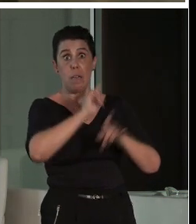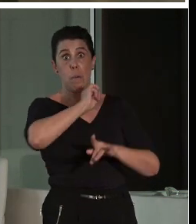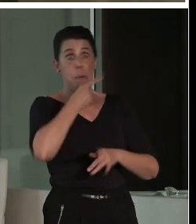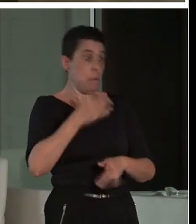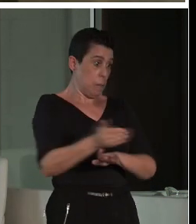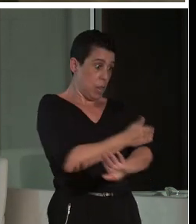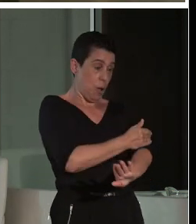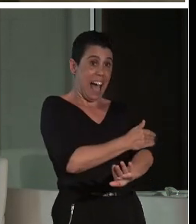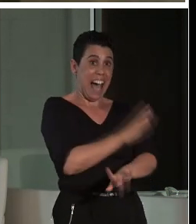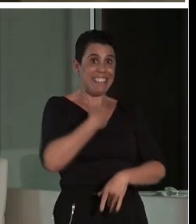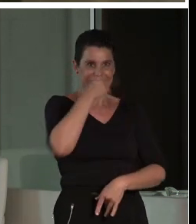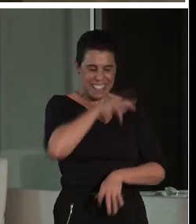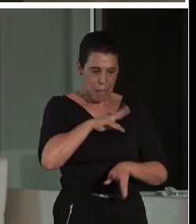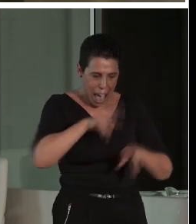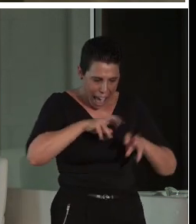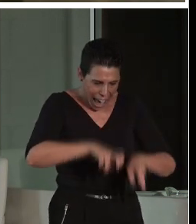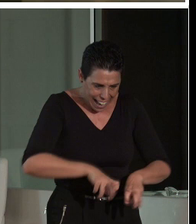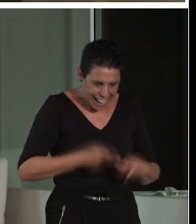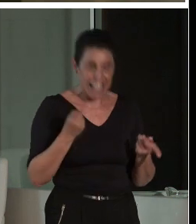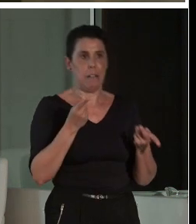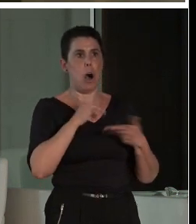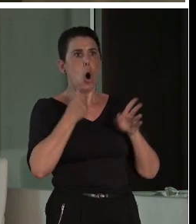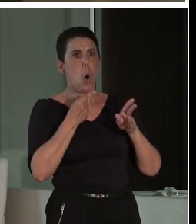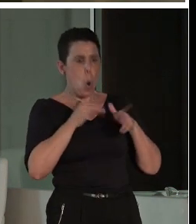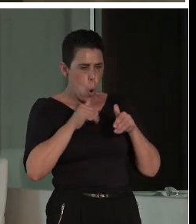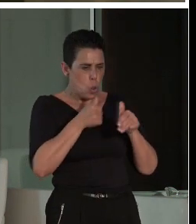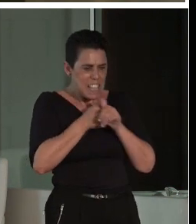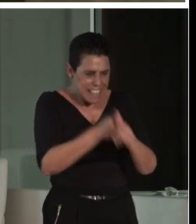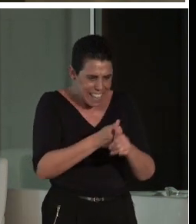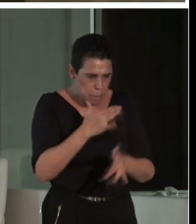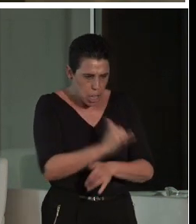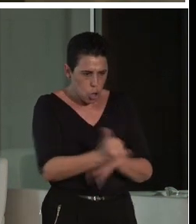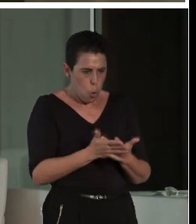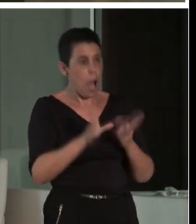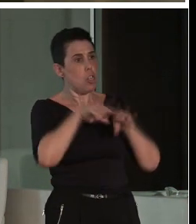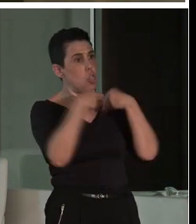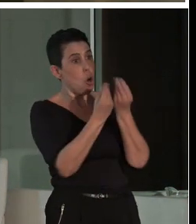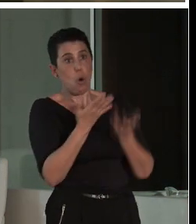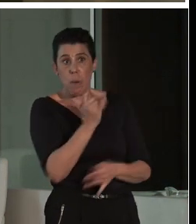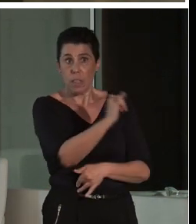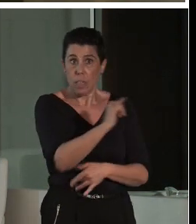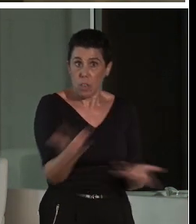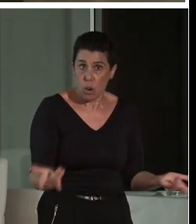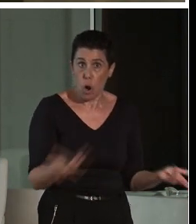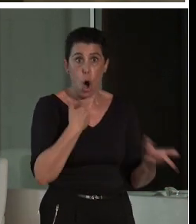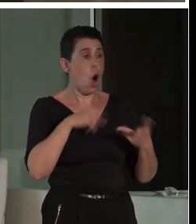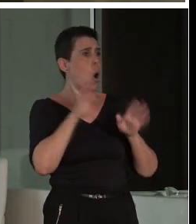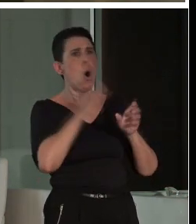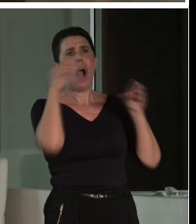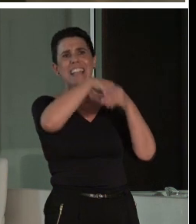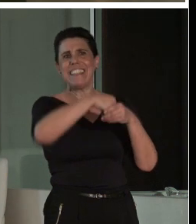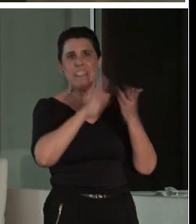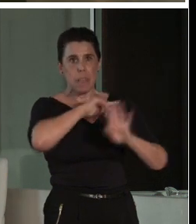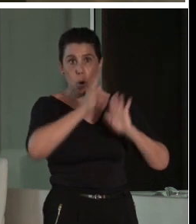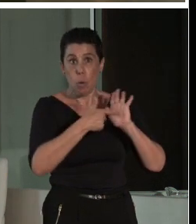Se ha excavado, no se ha excavado. Es un seguimiento, es una prospección, tiene documentación, se ha intervenido completamente, se ha intervenido